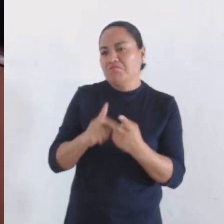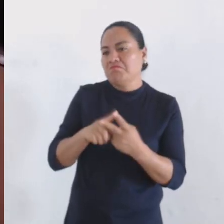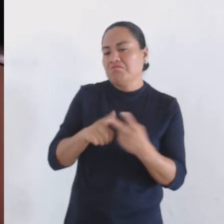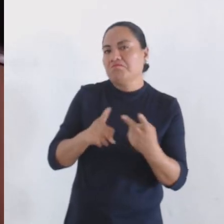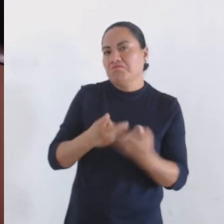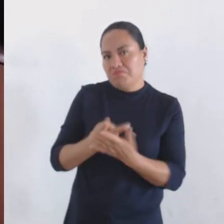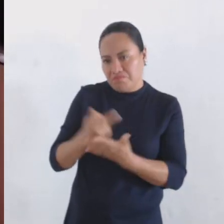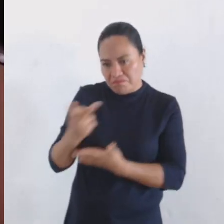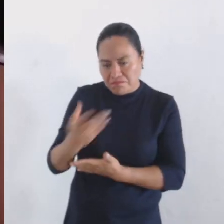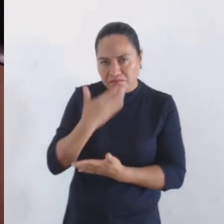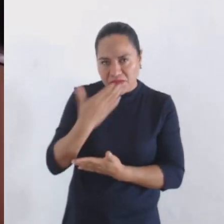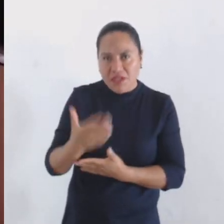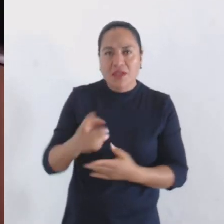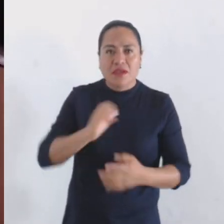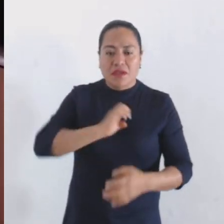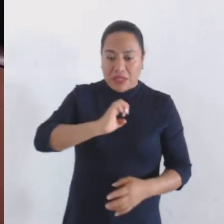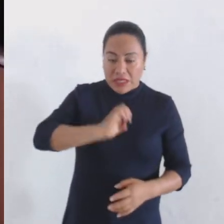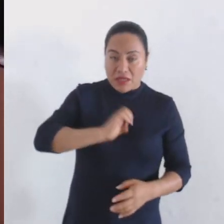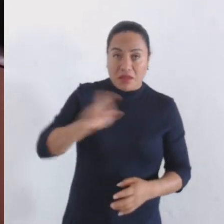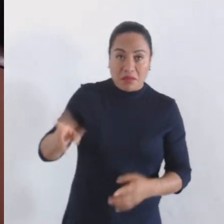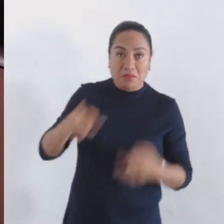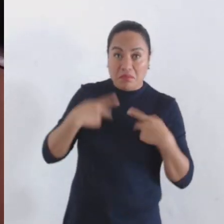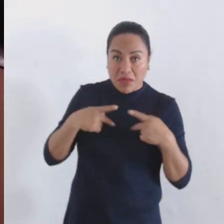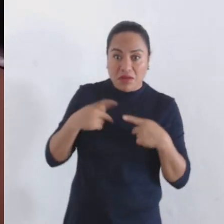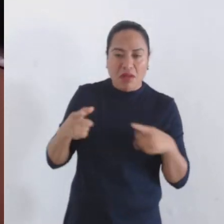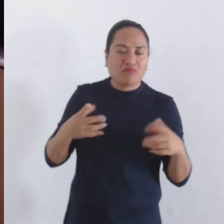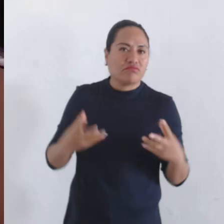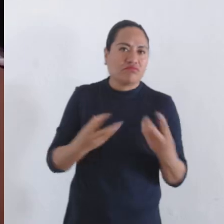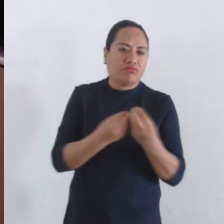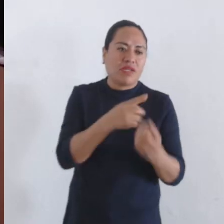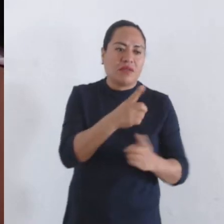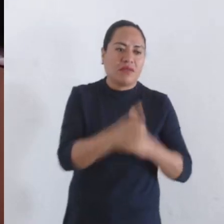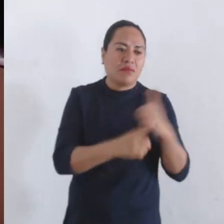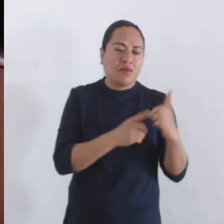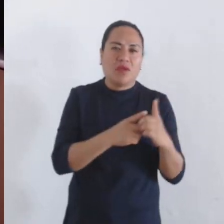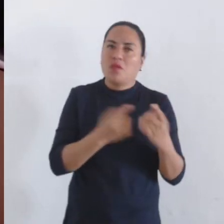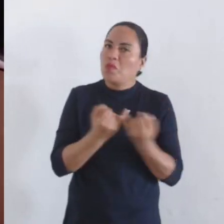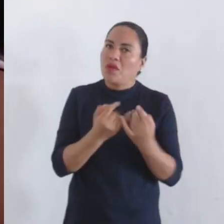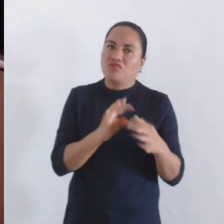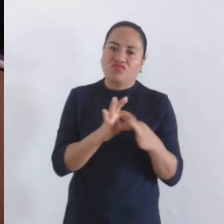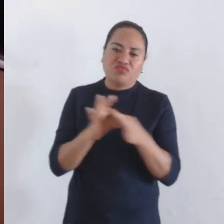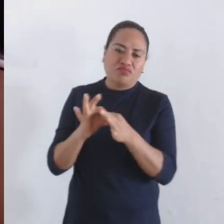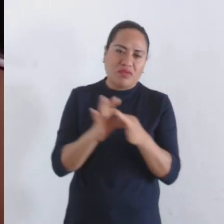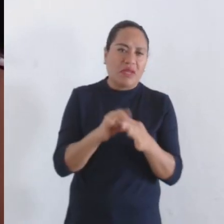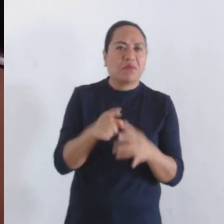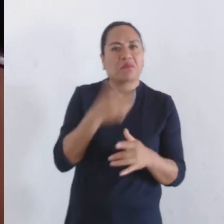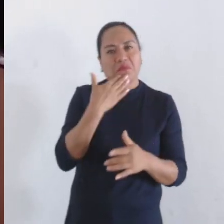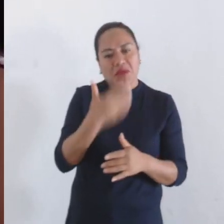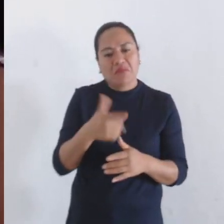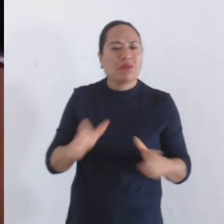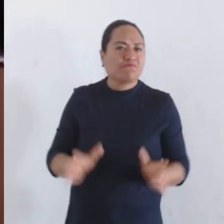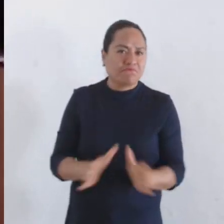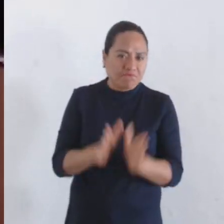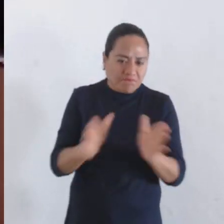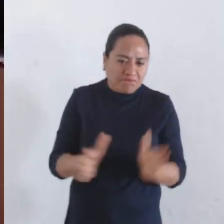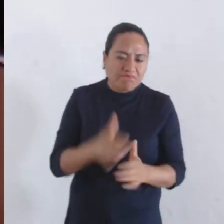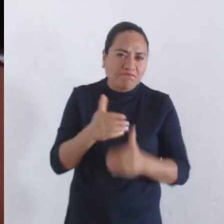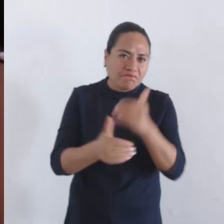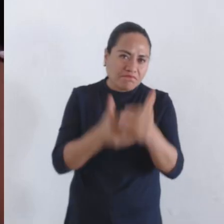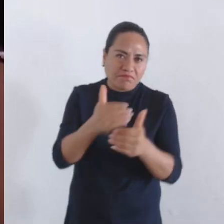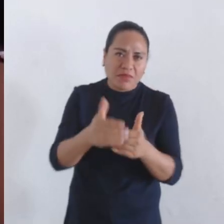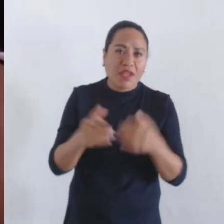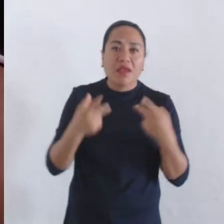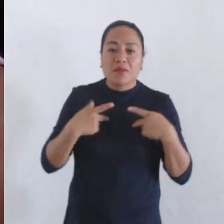entrenadores forman parte muy importante y crucial para el desarrollo de estos deportistas, las